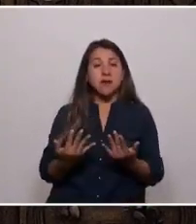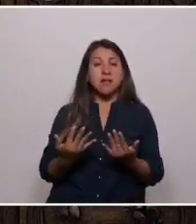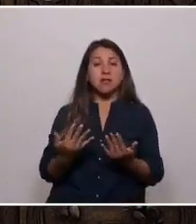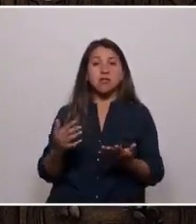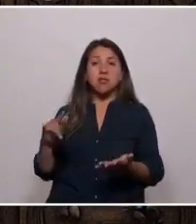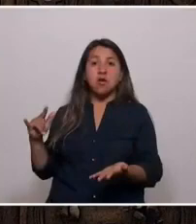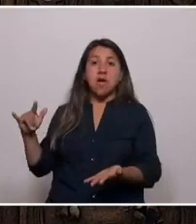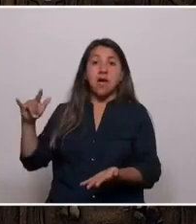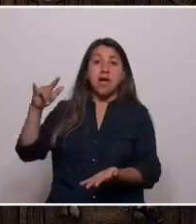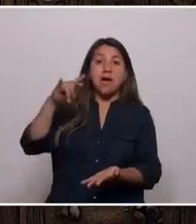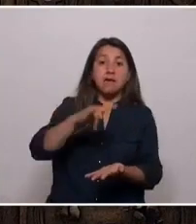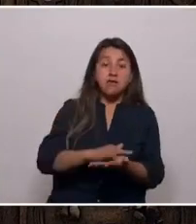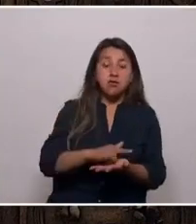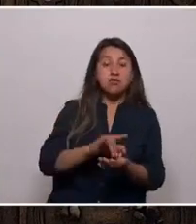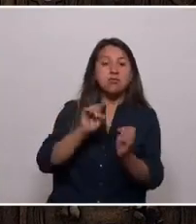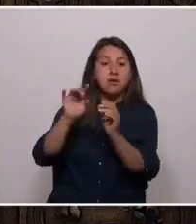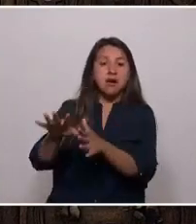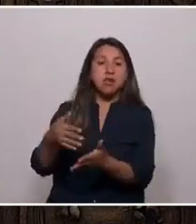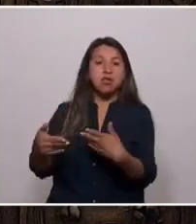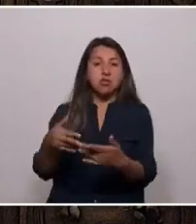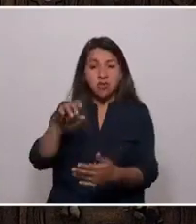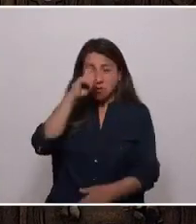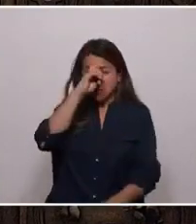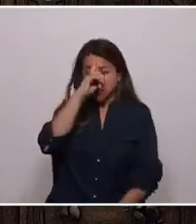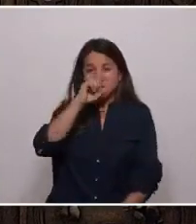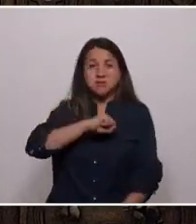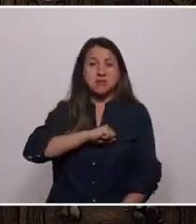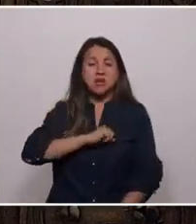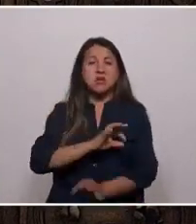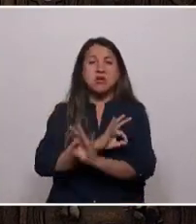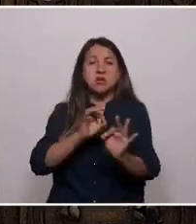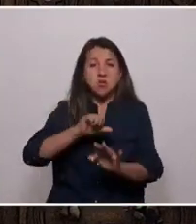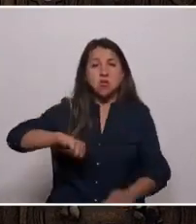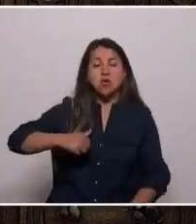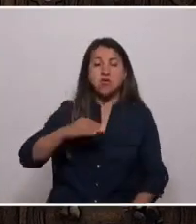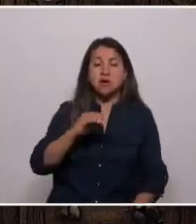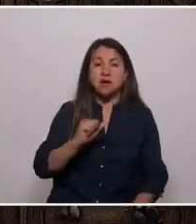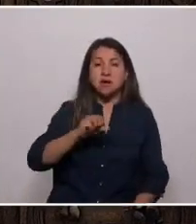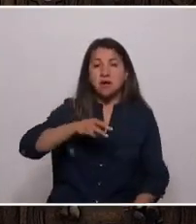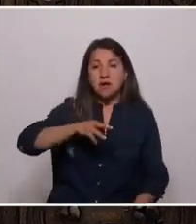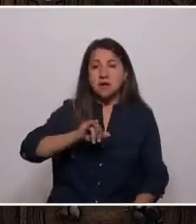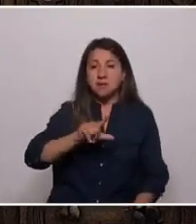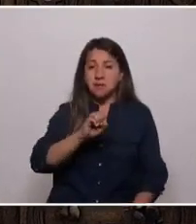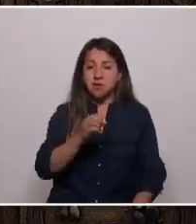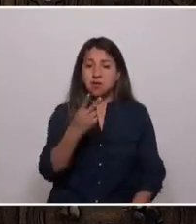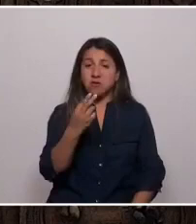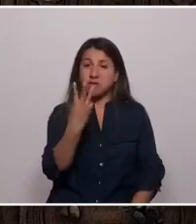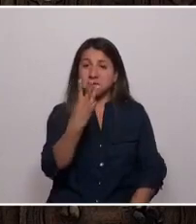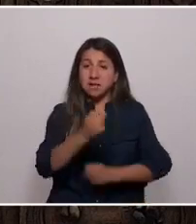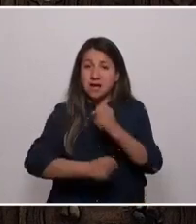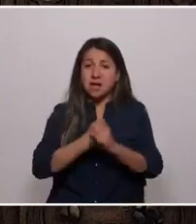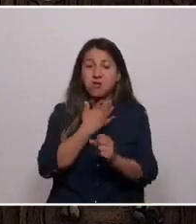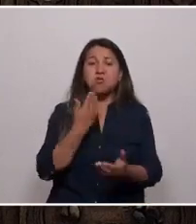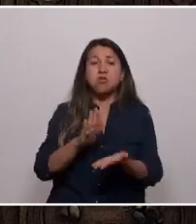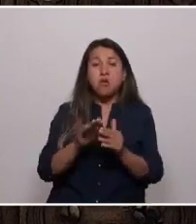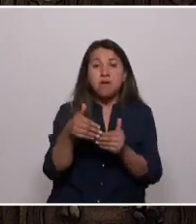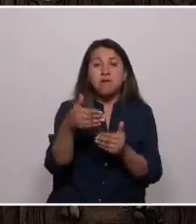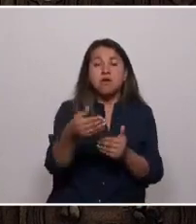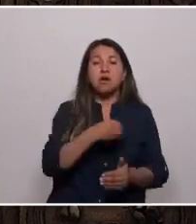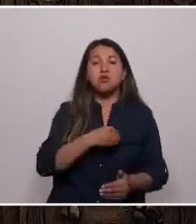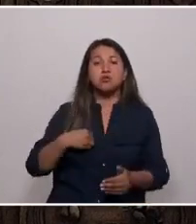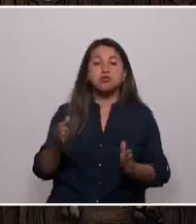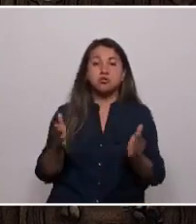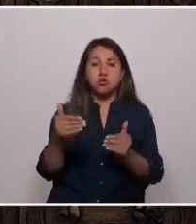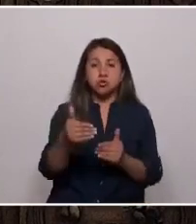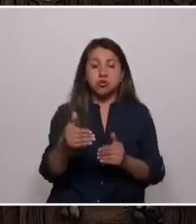trasladara a un hospital en Santiago. Ni ningún joven como Camilo Garcés, de 23 años, que murió afuera del consultorio de la